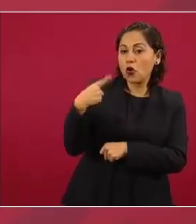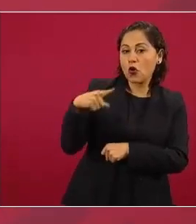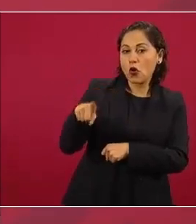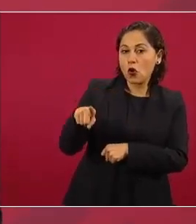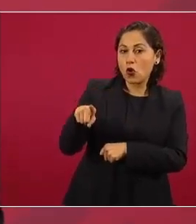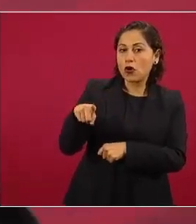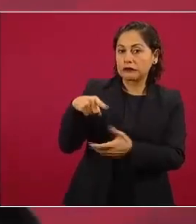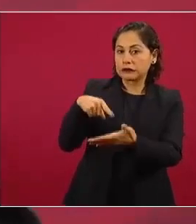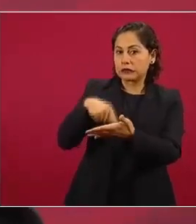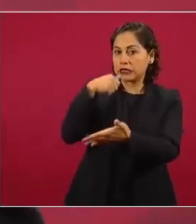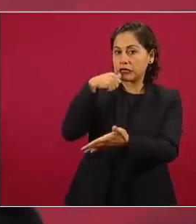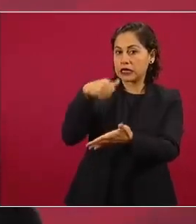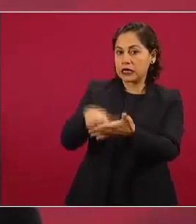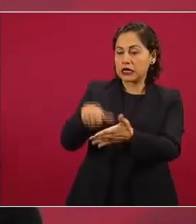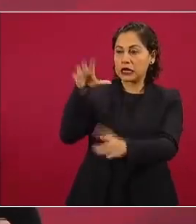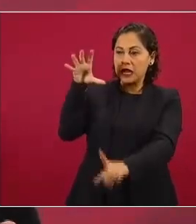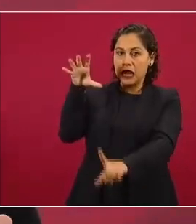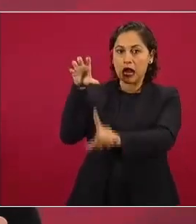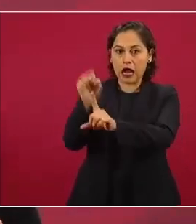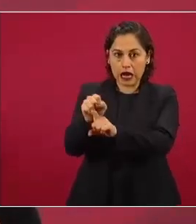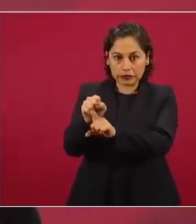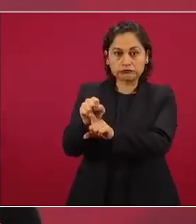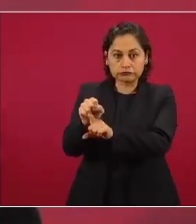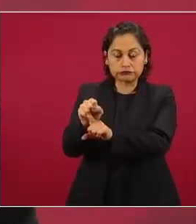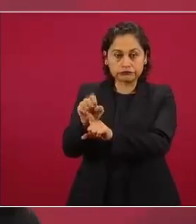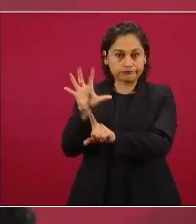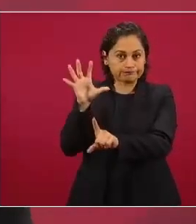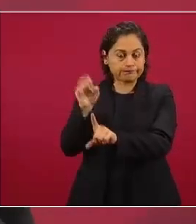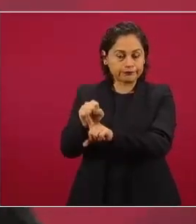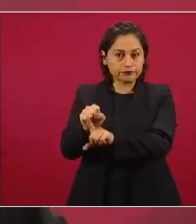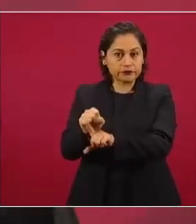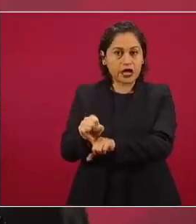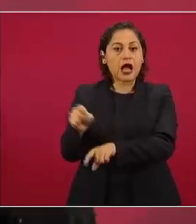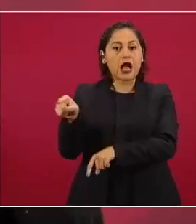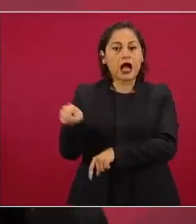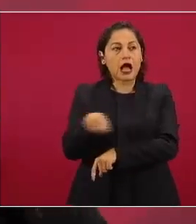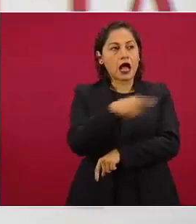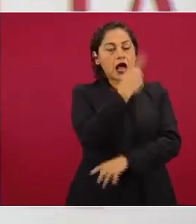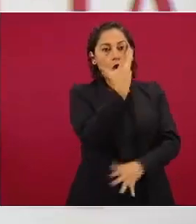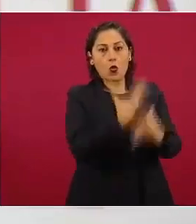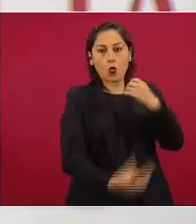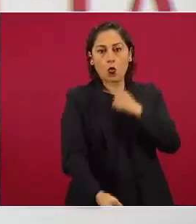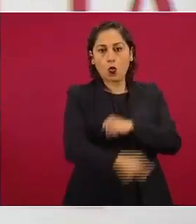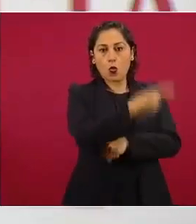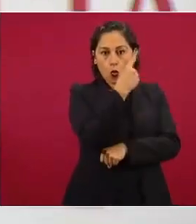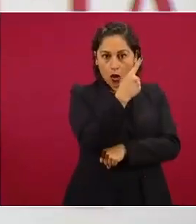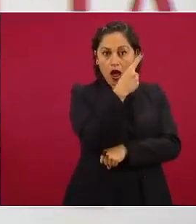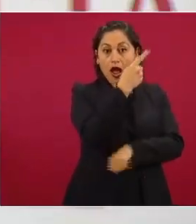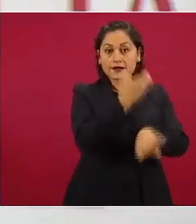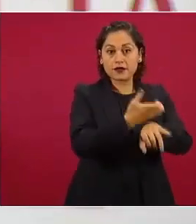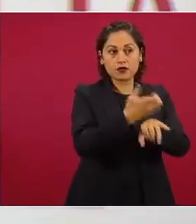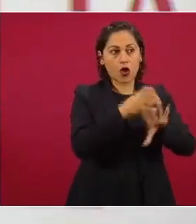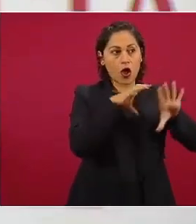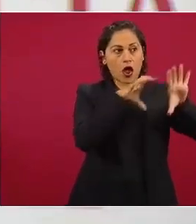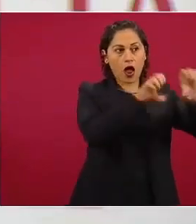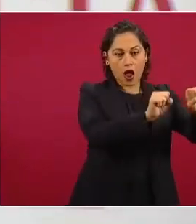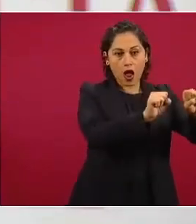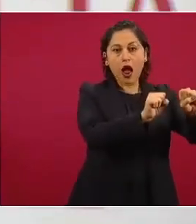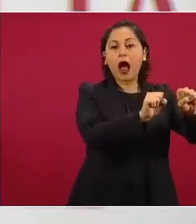pero ya les informé ya les informé a ustedes que la evidencia proveniente de los Estados Unidos